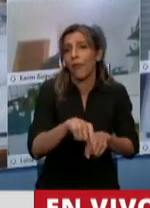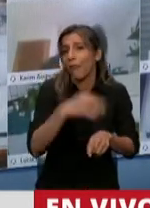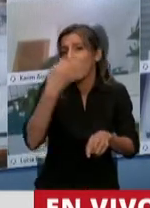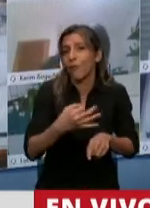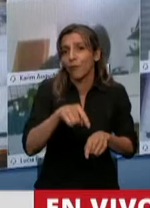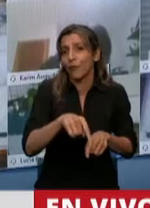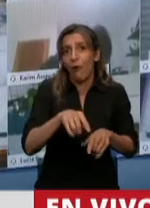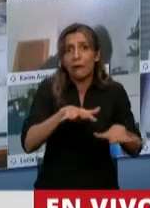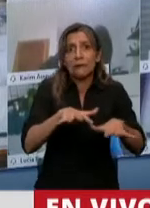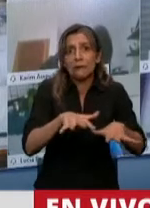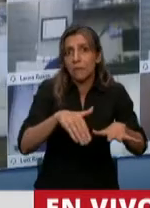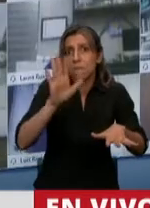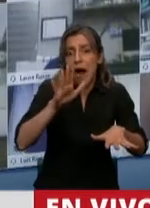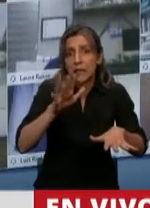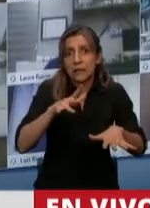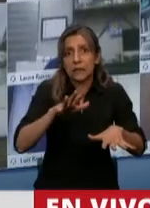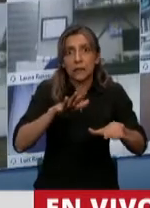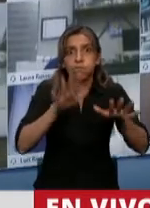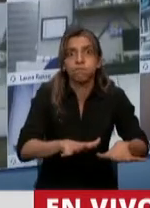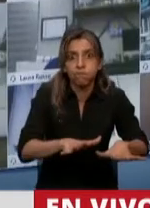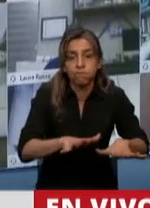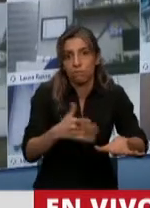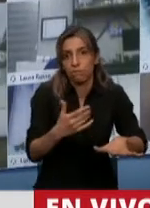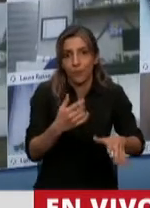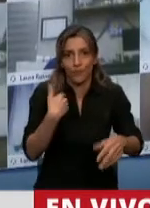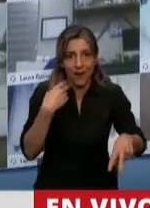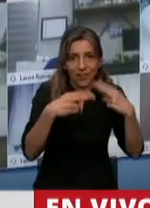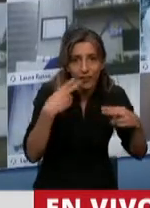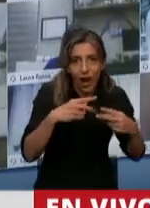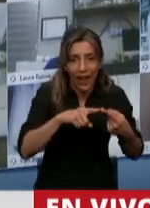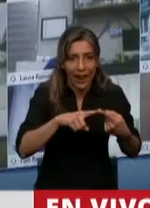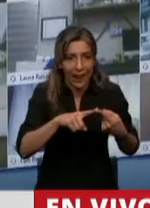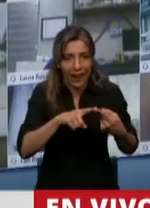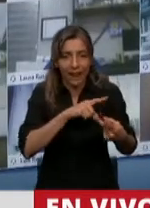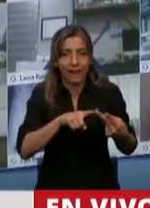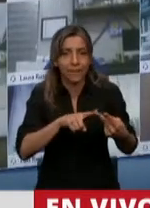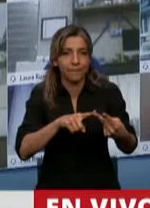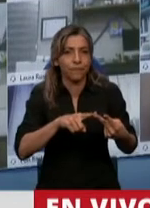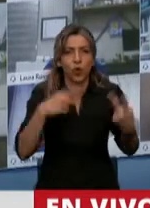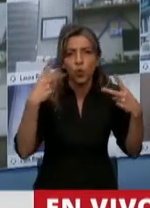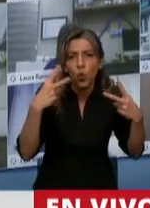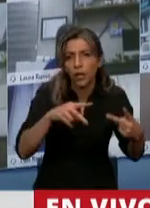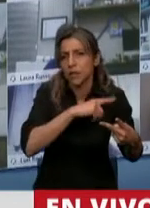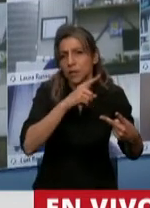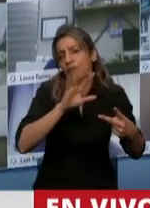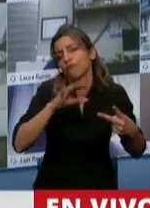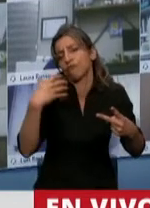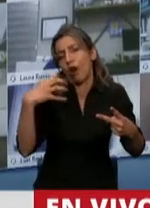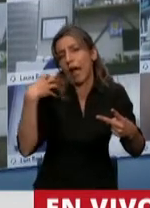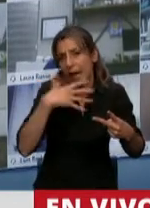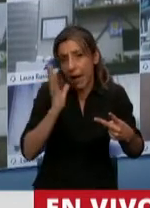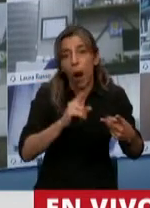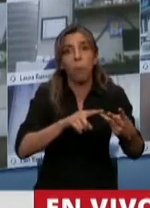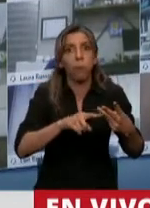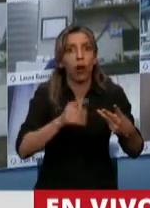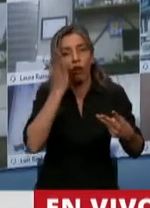es los restaurantes, todo el sector del turismo, los hospedajes, la